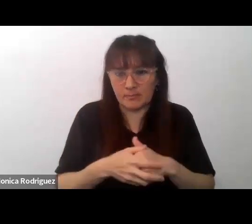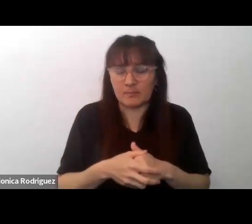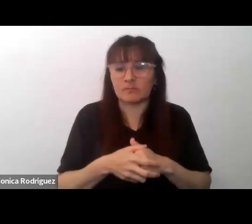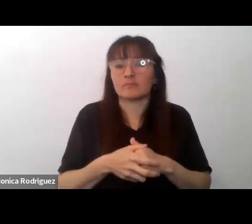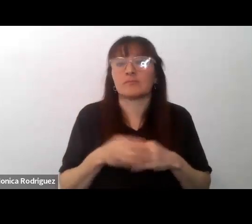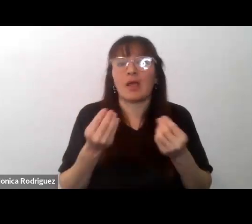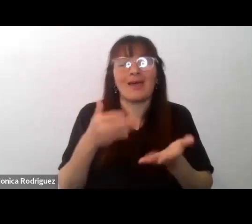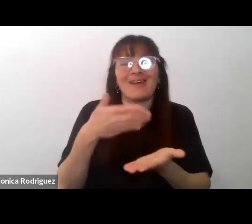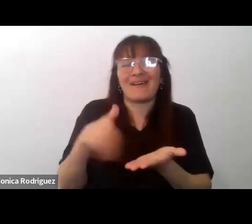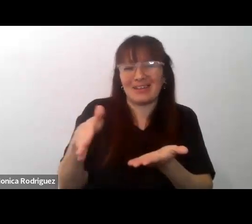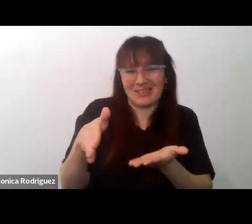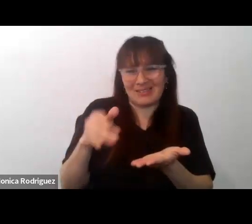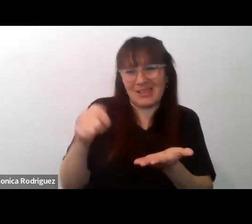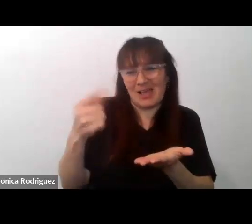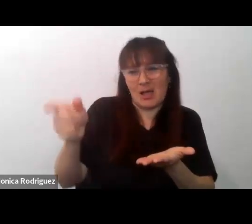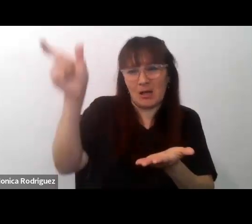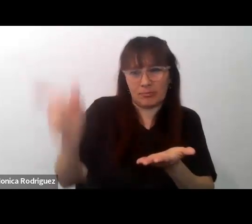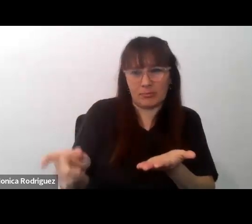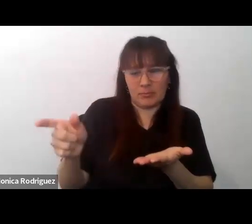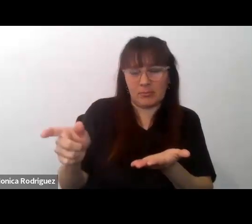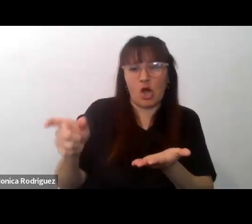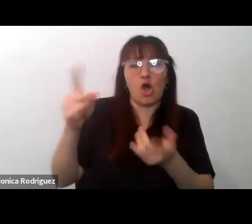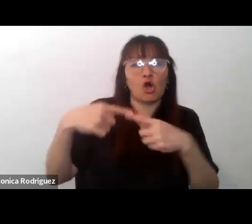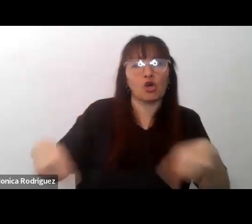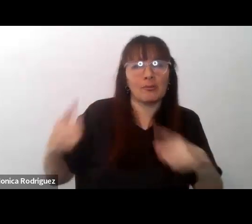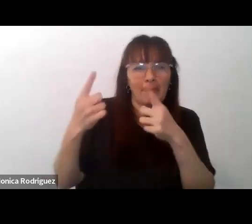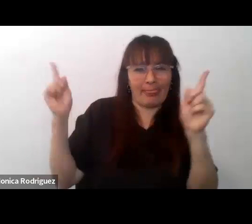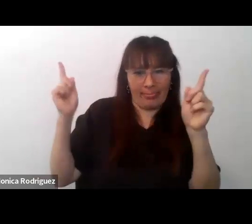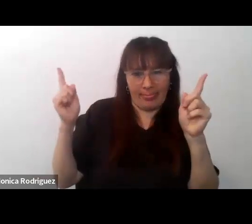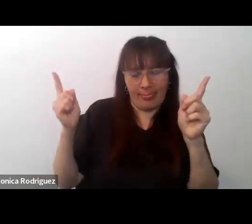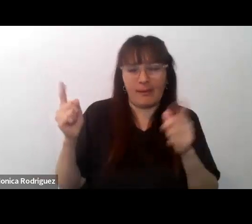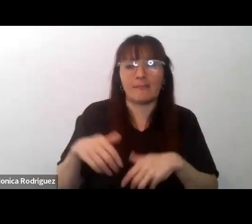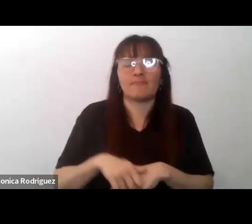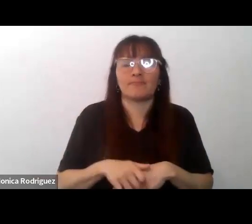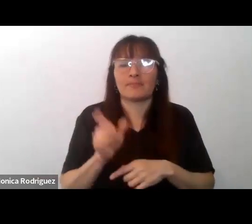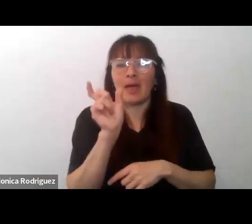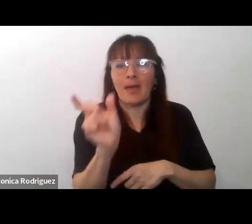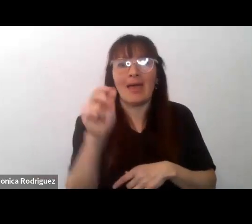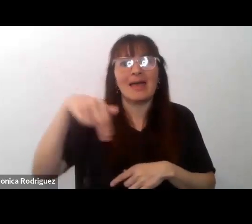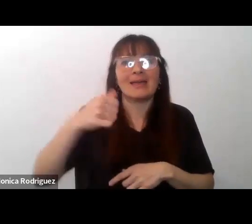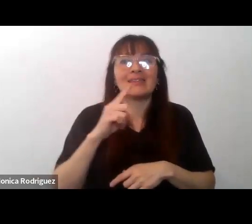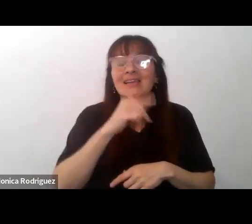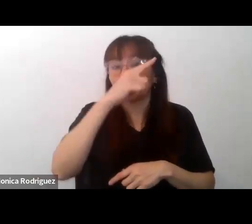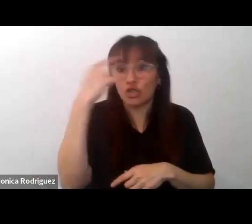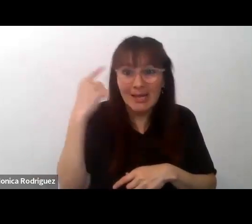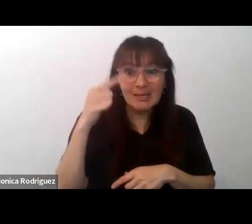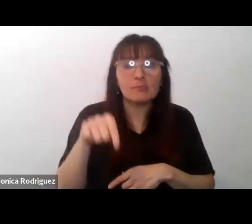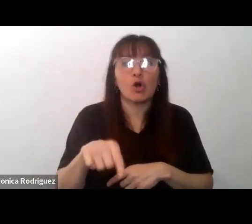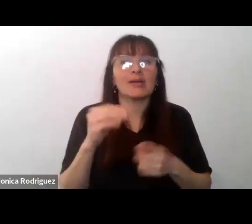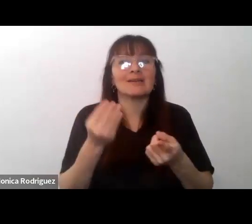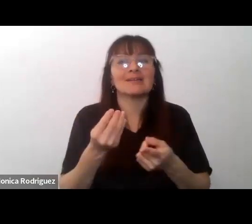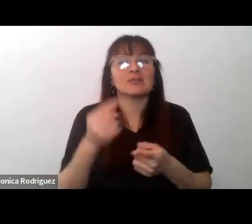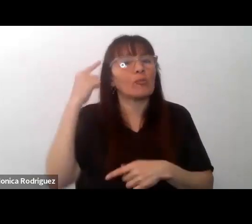rechazando lo otro lo diferente el nacionalismo se basa en la ideología de la